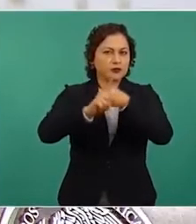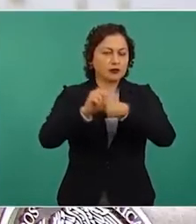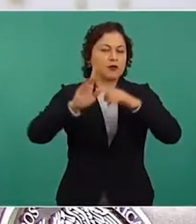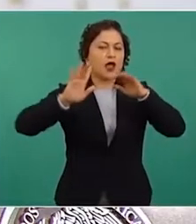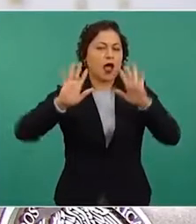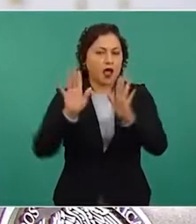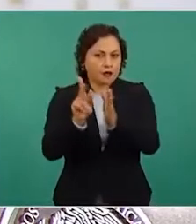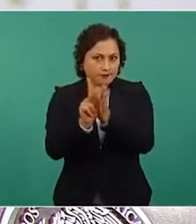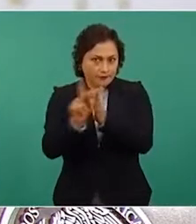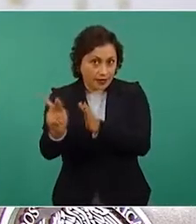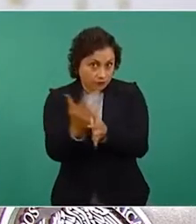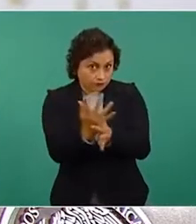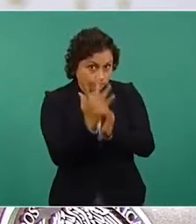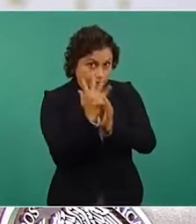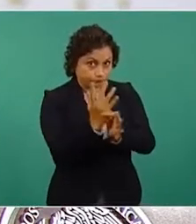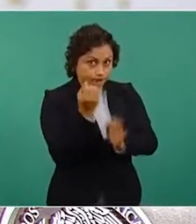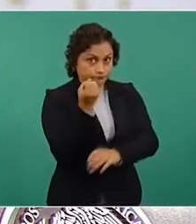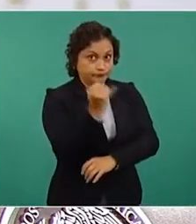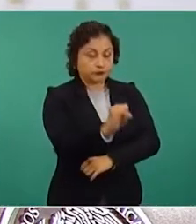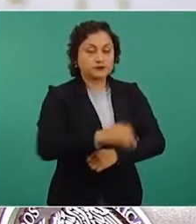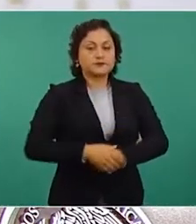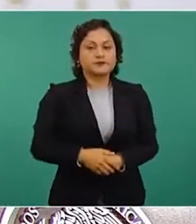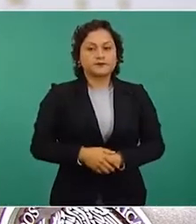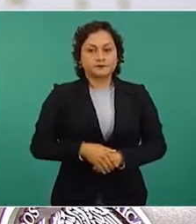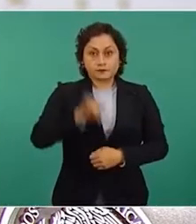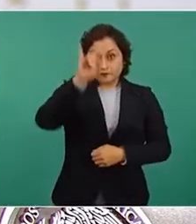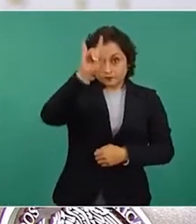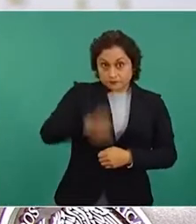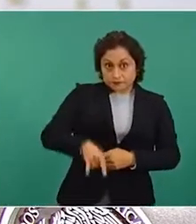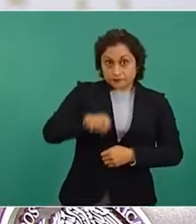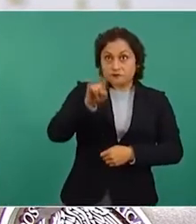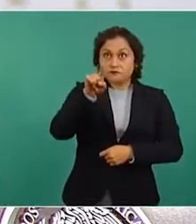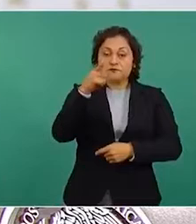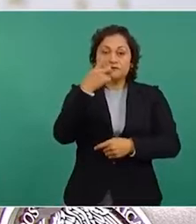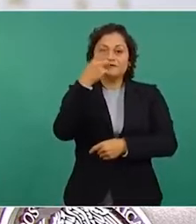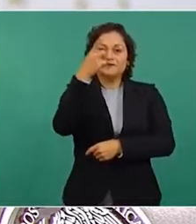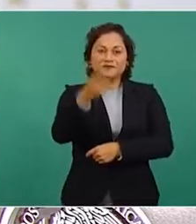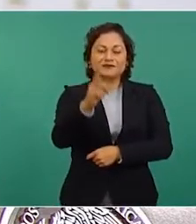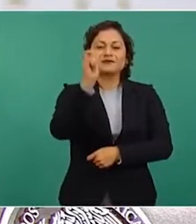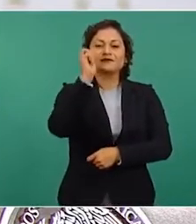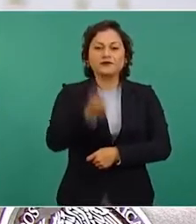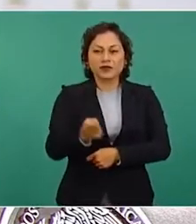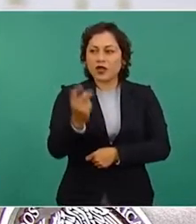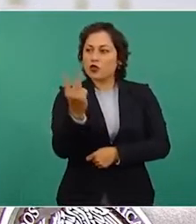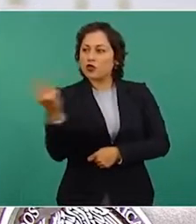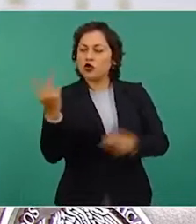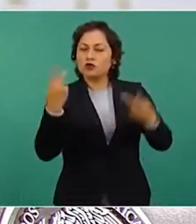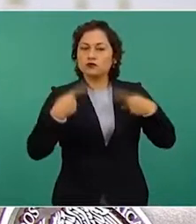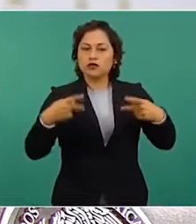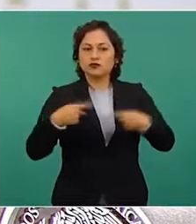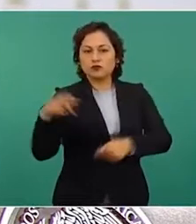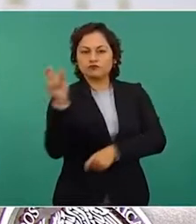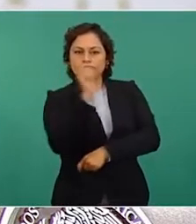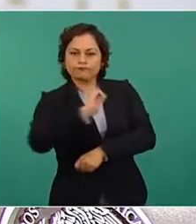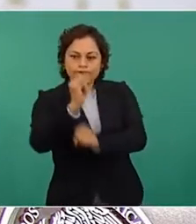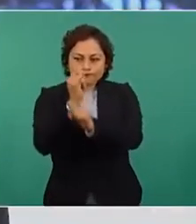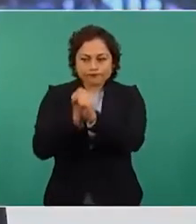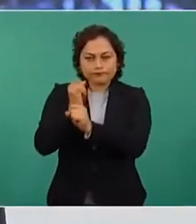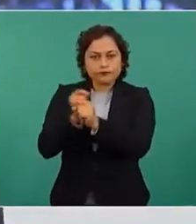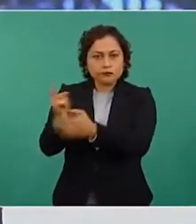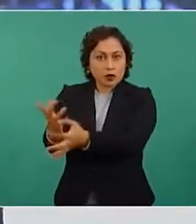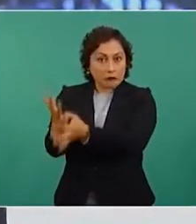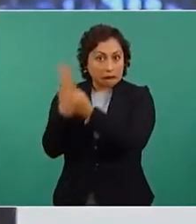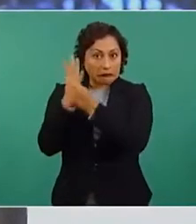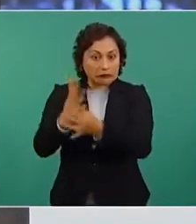El artículo se propone demostrar en voz de dos climatólogos que el gobierno actual quiere seguir usando este tipo de